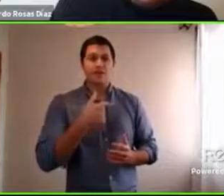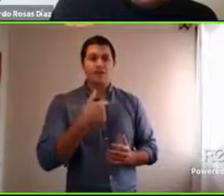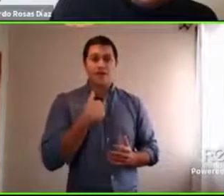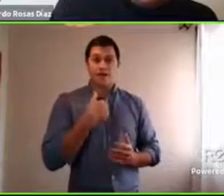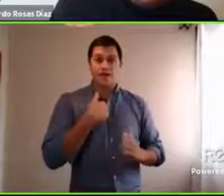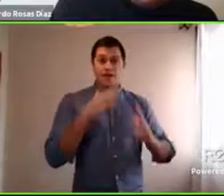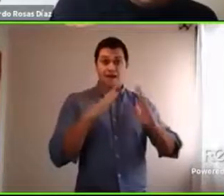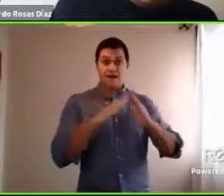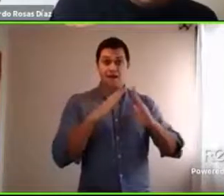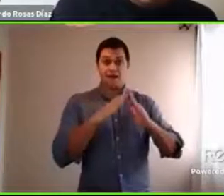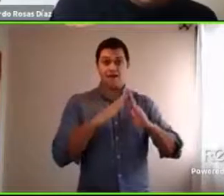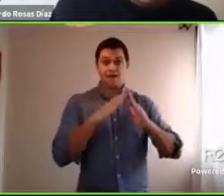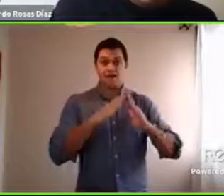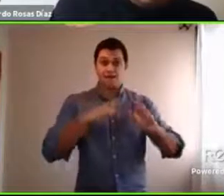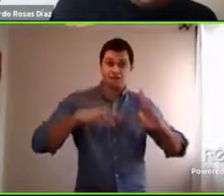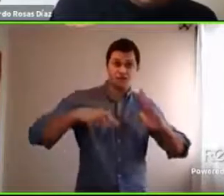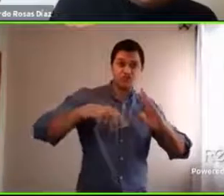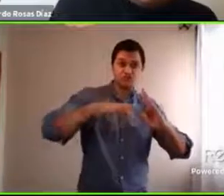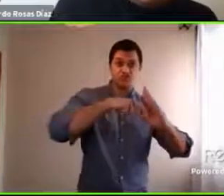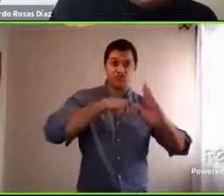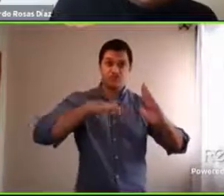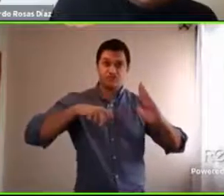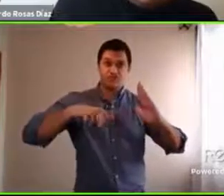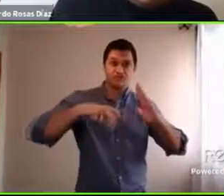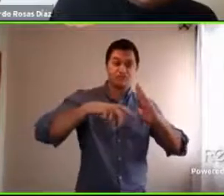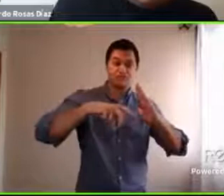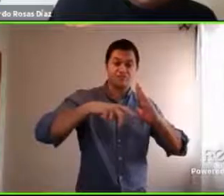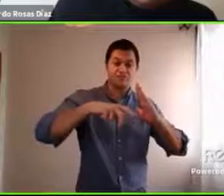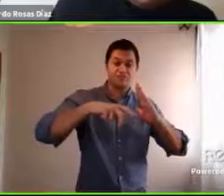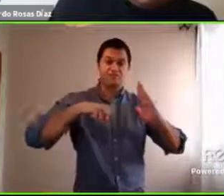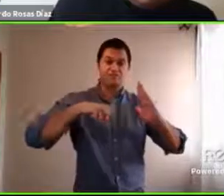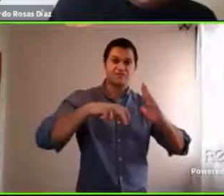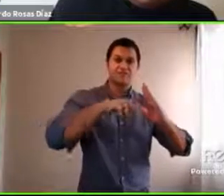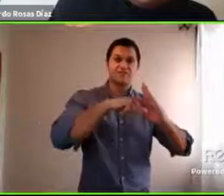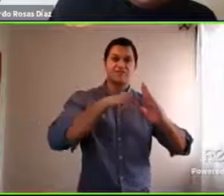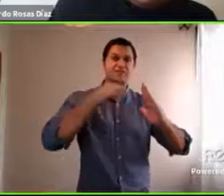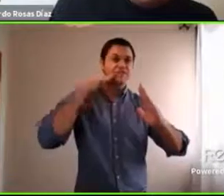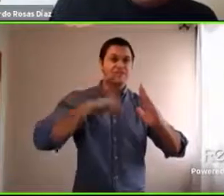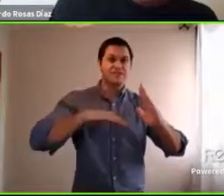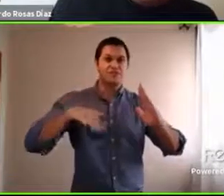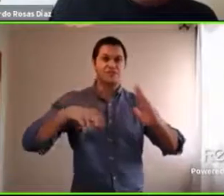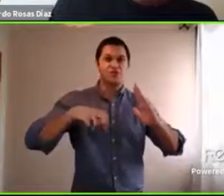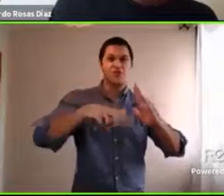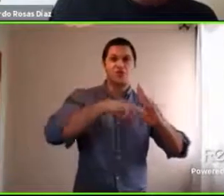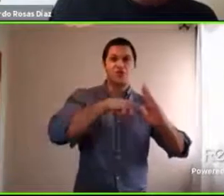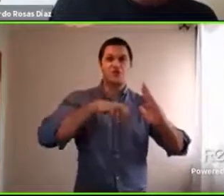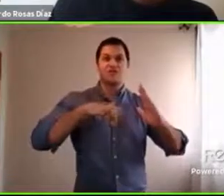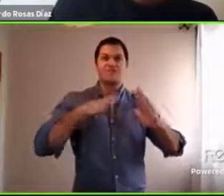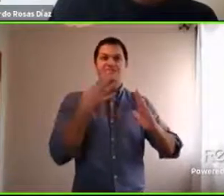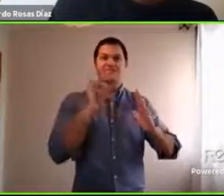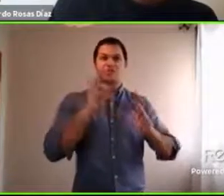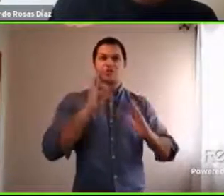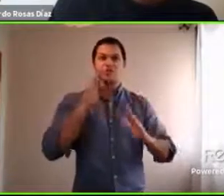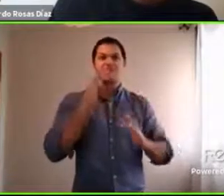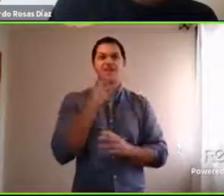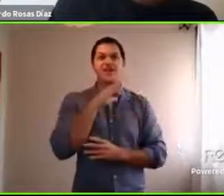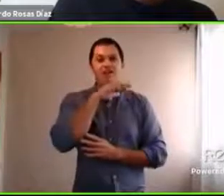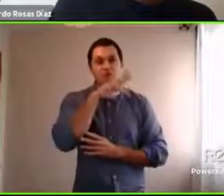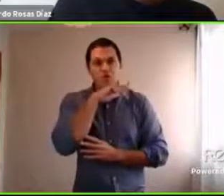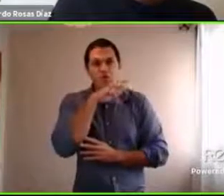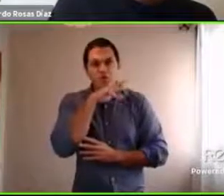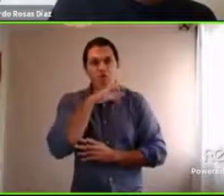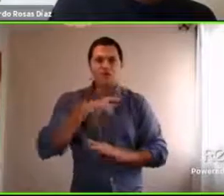alrededor de mi casa durante 50 minutos conmigo. Esa fue la prenda, porque así lo tenía atrapado para poder charlar con él.